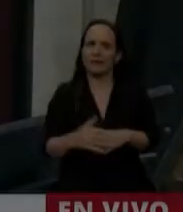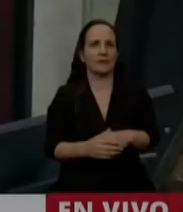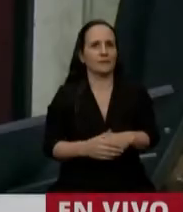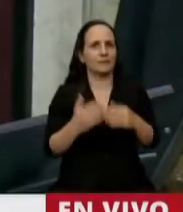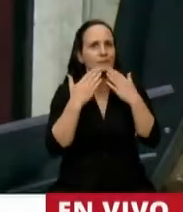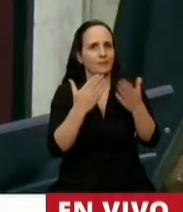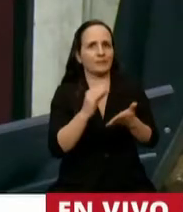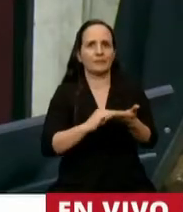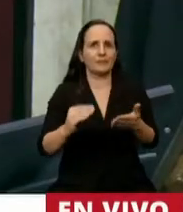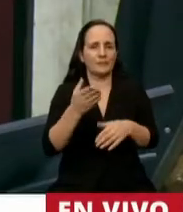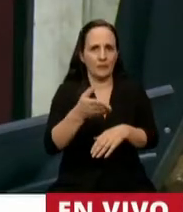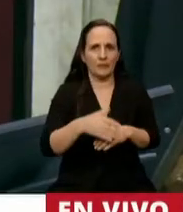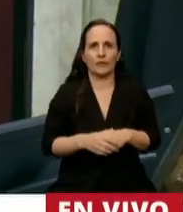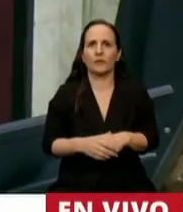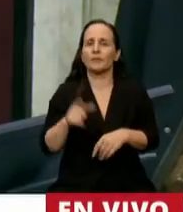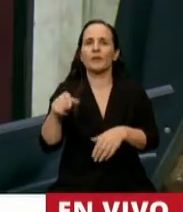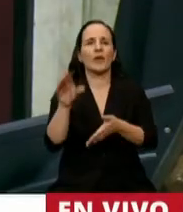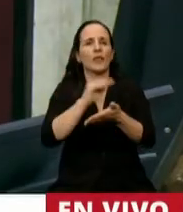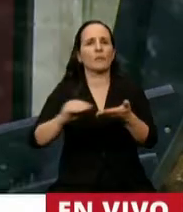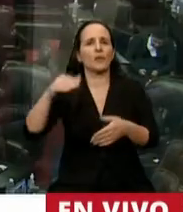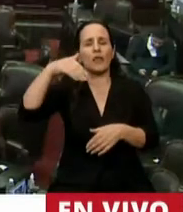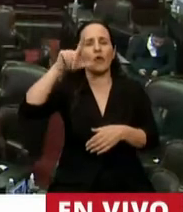Tiene la palabra el diputado Álvaro de la Madrid.